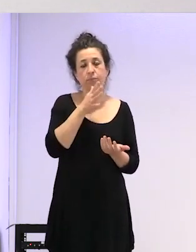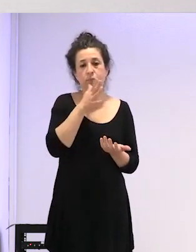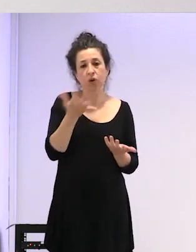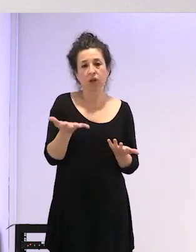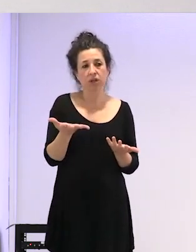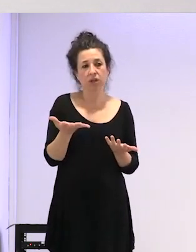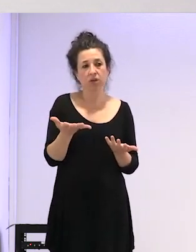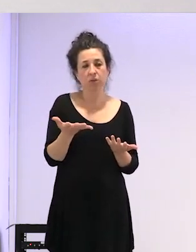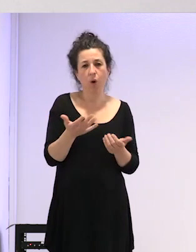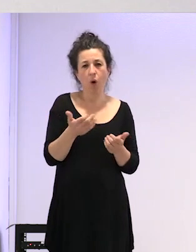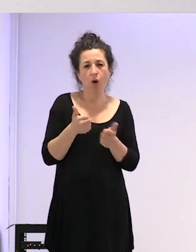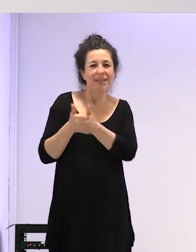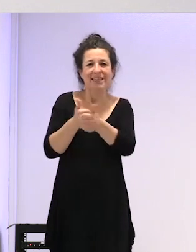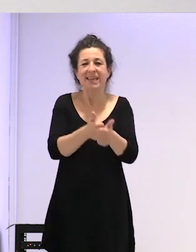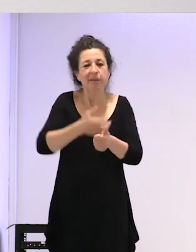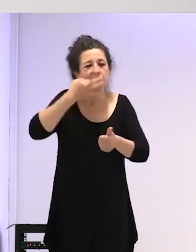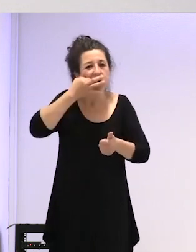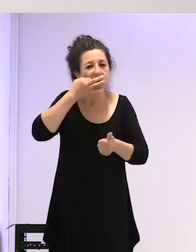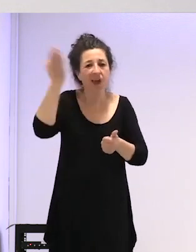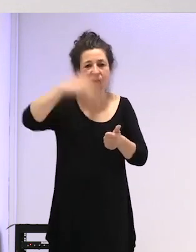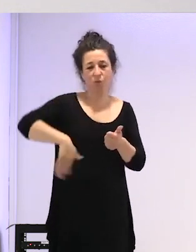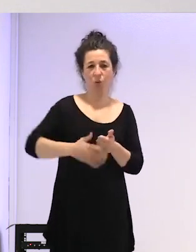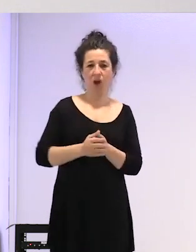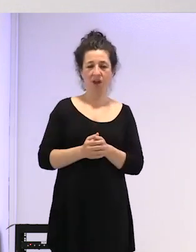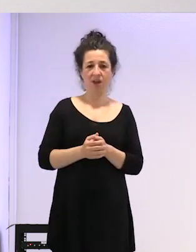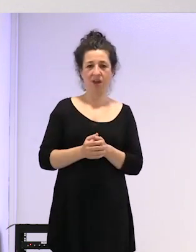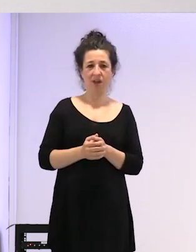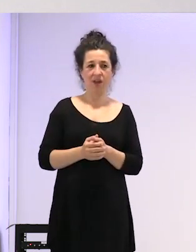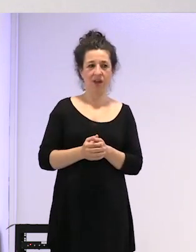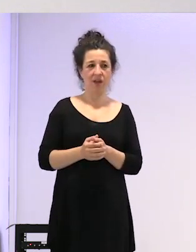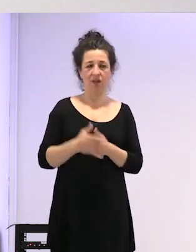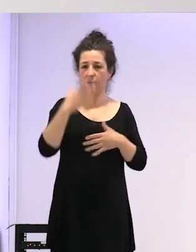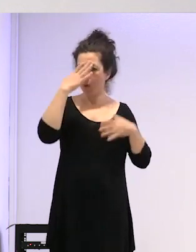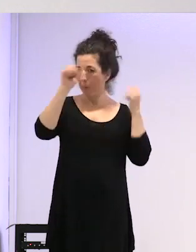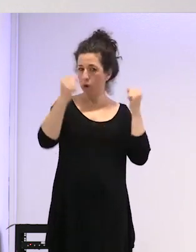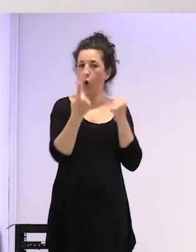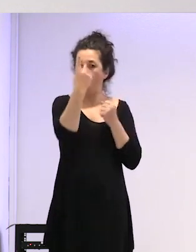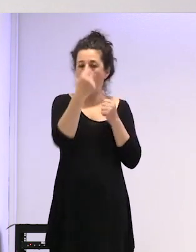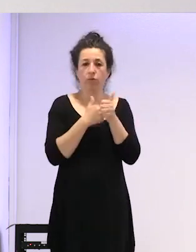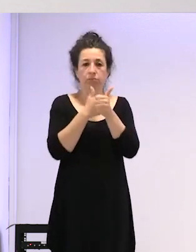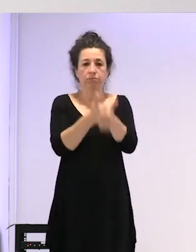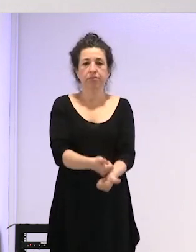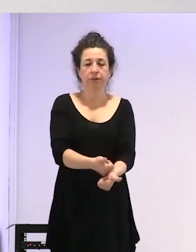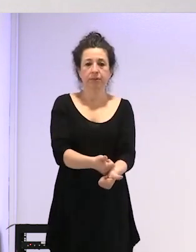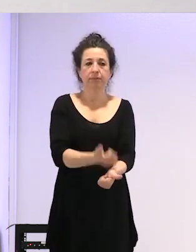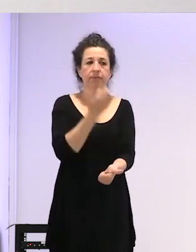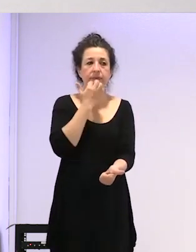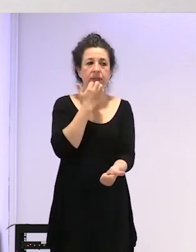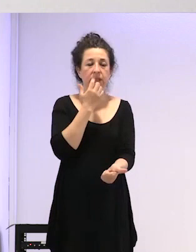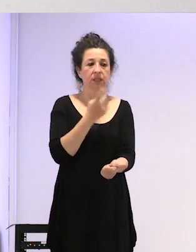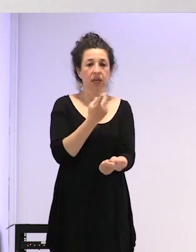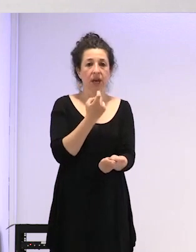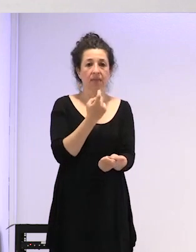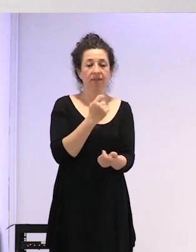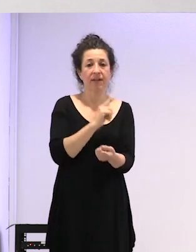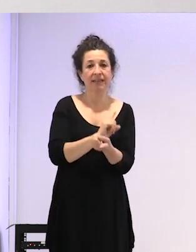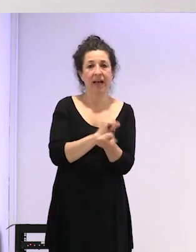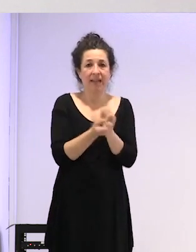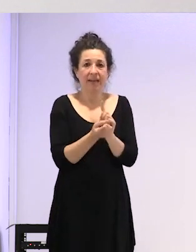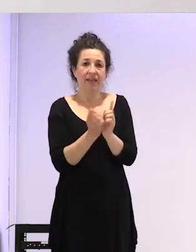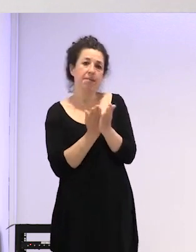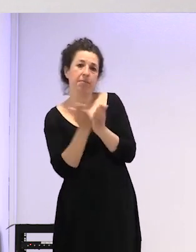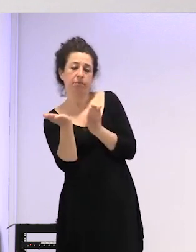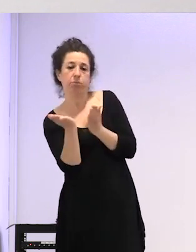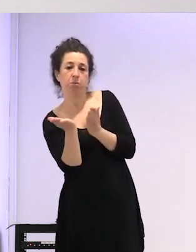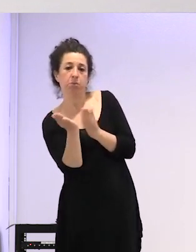no hay un seguimiento real o sea como solo hay un tipo de protocolo al que seguir cuando hay que despilarlo hay que hacer cualquier tipo de alternativa